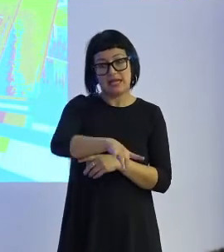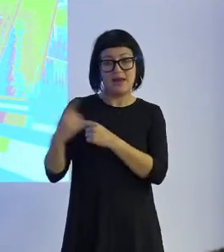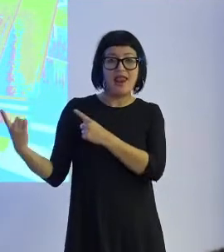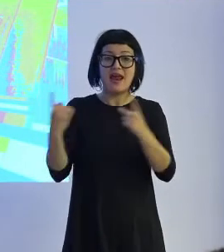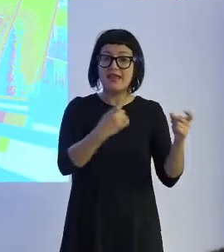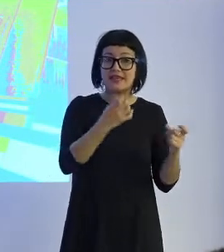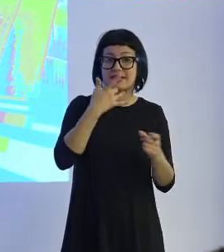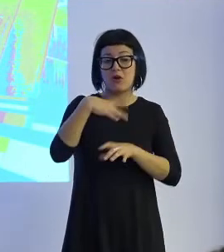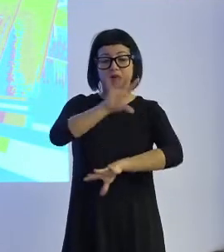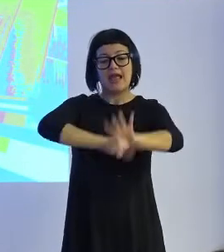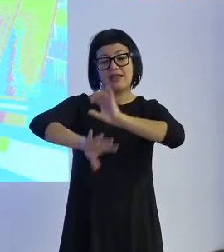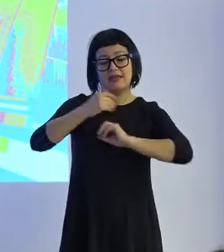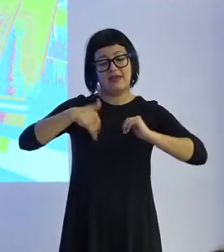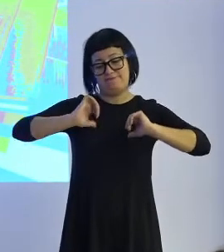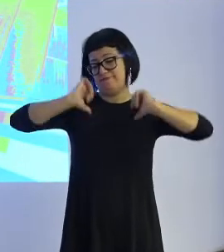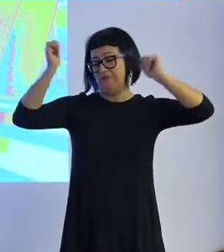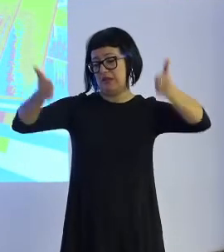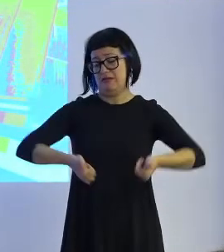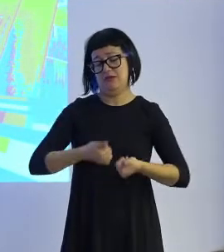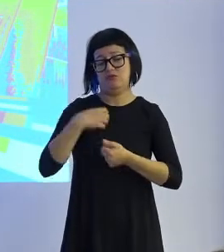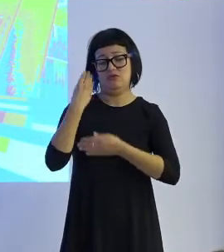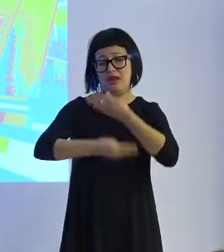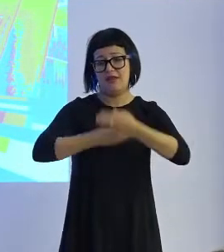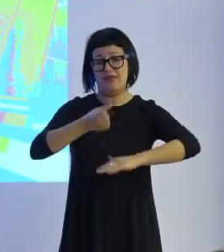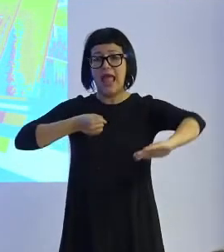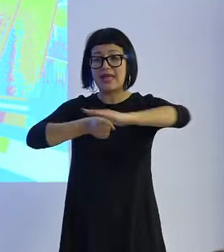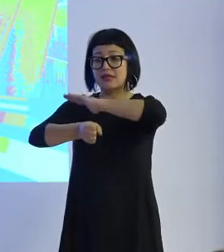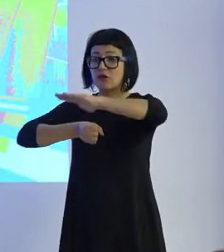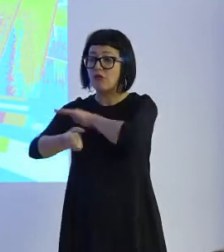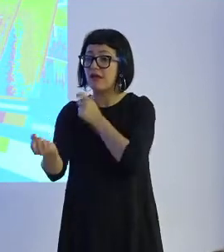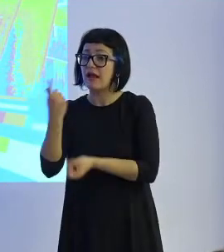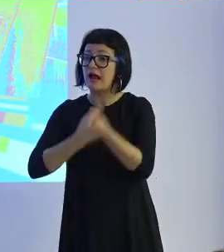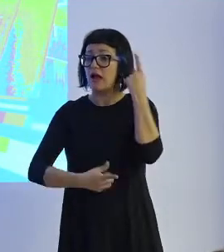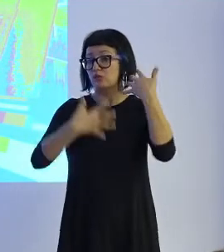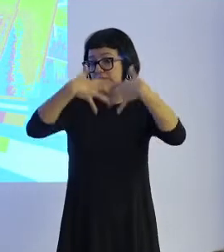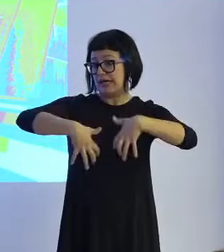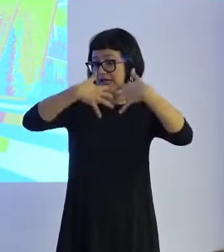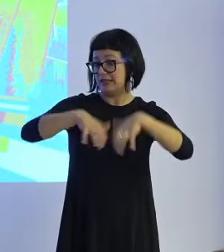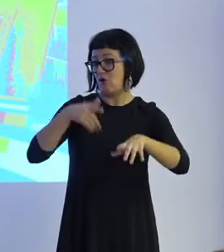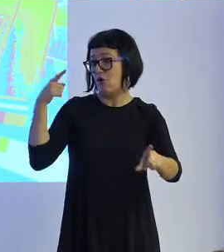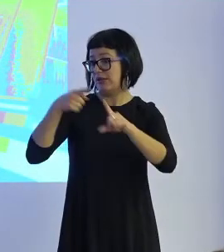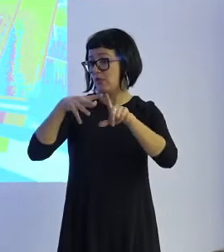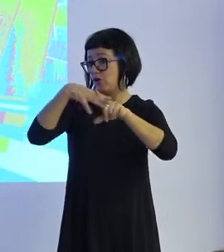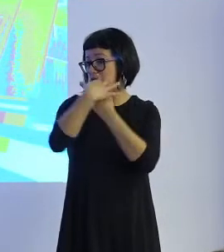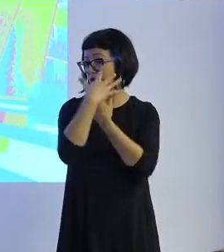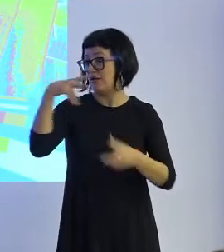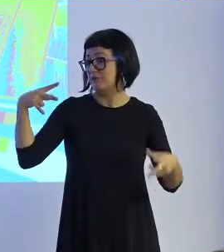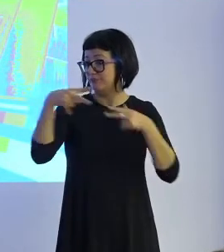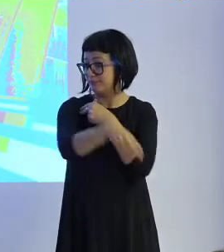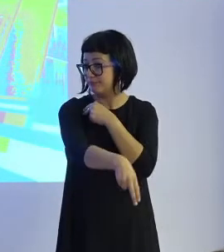de que empecemos a tomar cartas en el asunto y a introducir algún tipo de mecanismo que evite que este tipo de situaciones se produzcan.